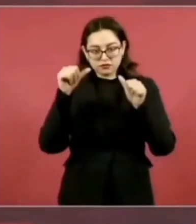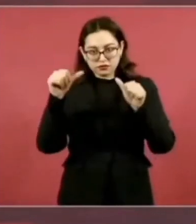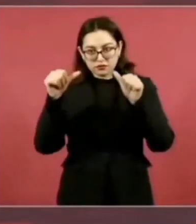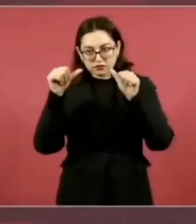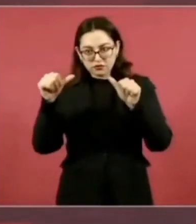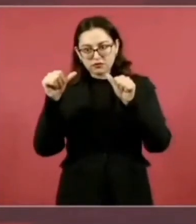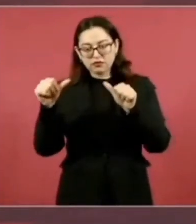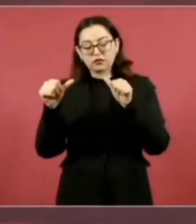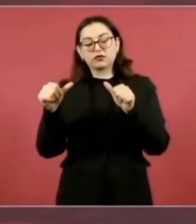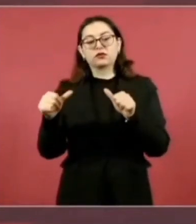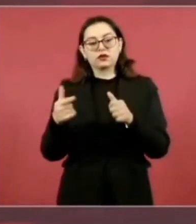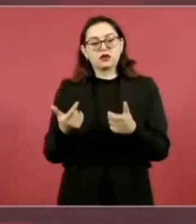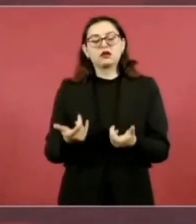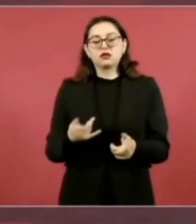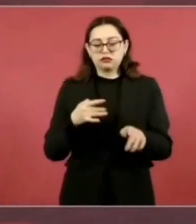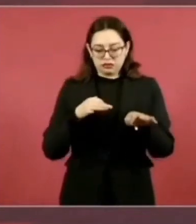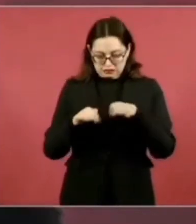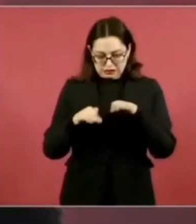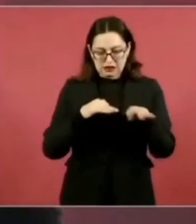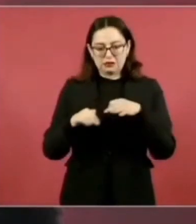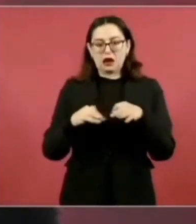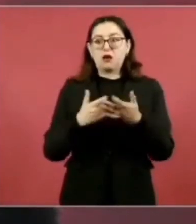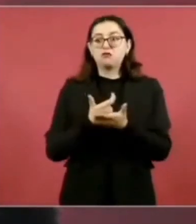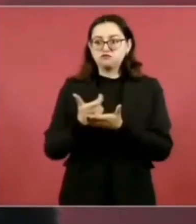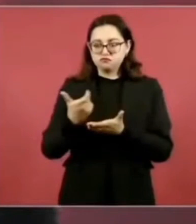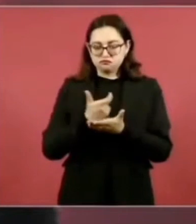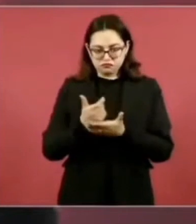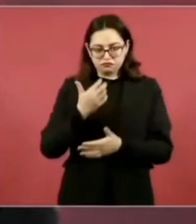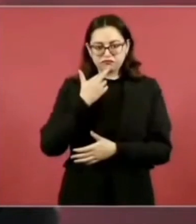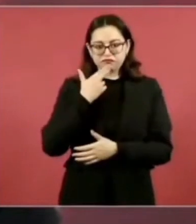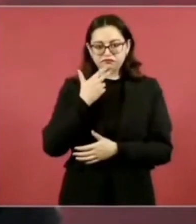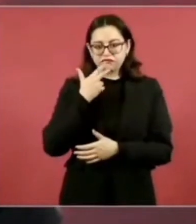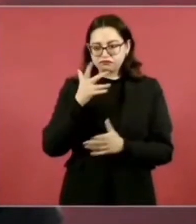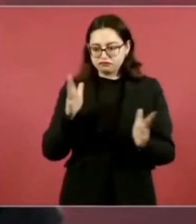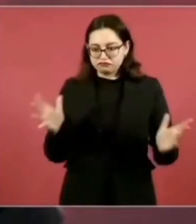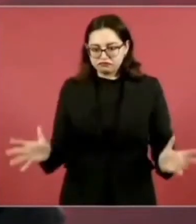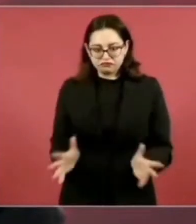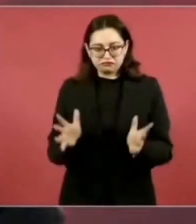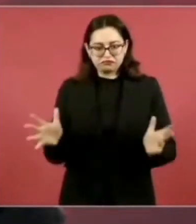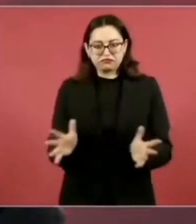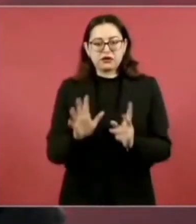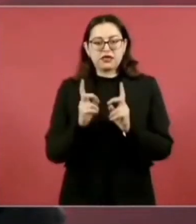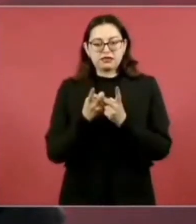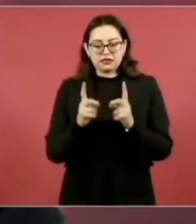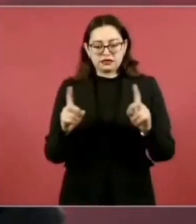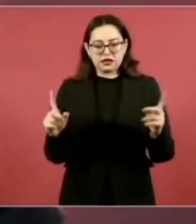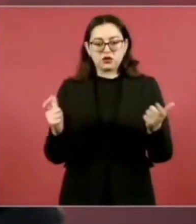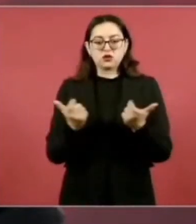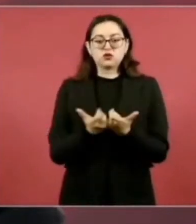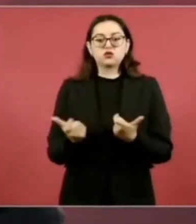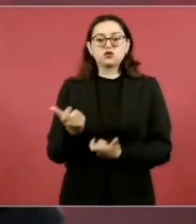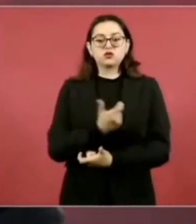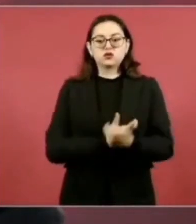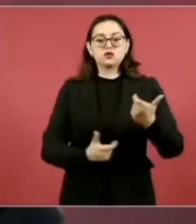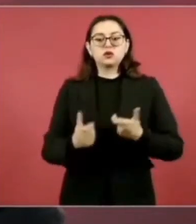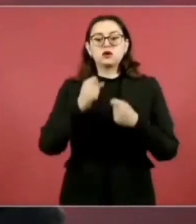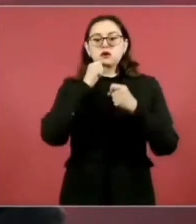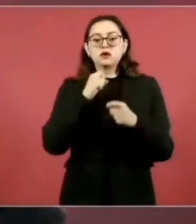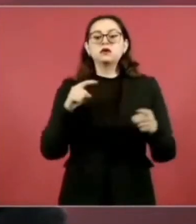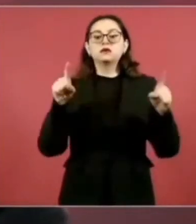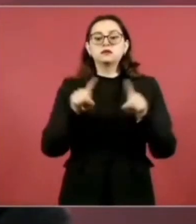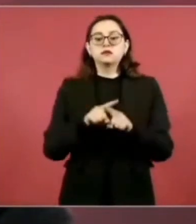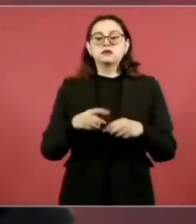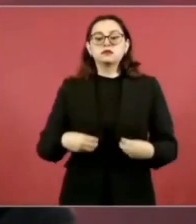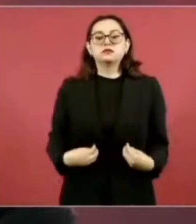para generar más y mejores empleos, impulsando el desarrollo económico y crear estrategias que garanticen una mejor